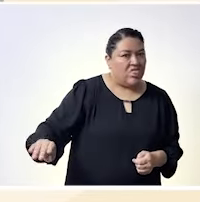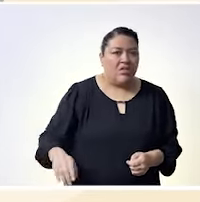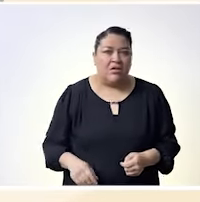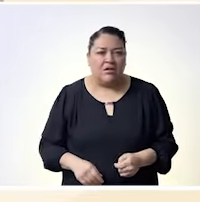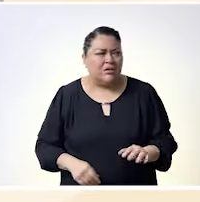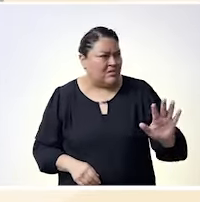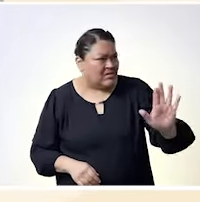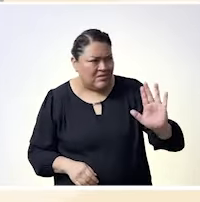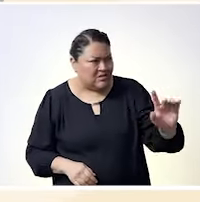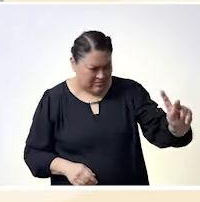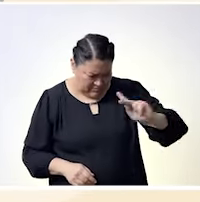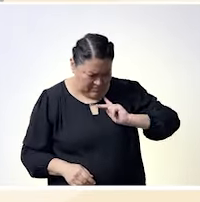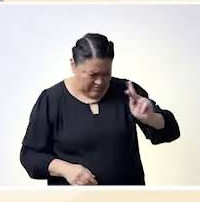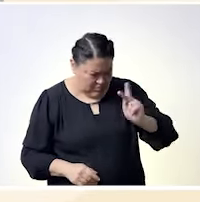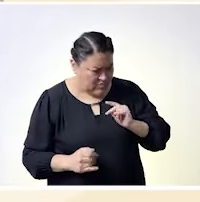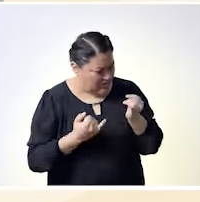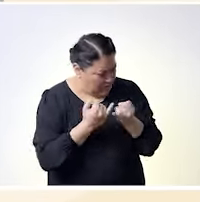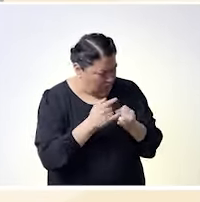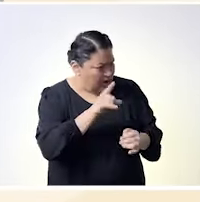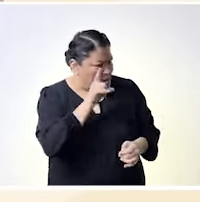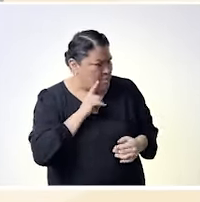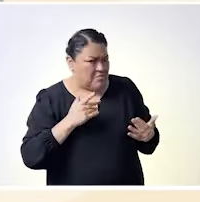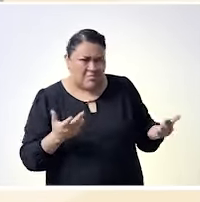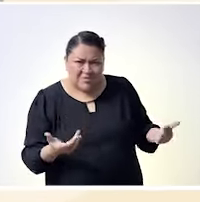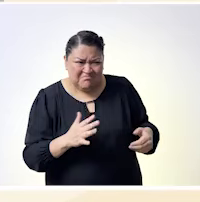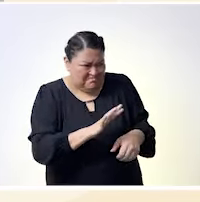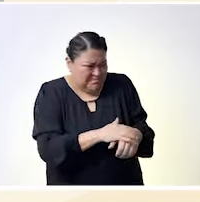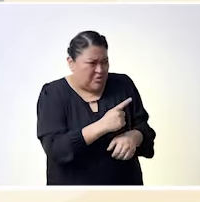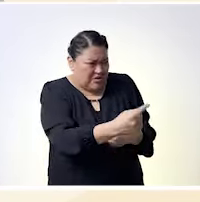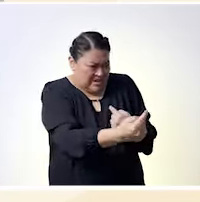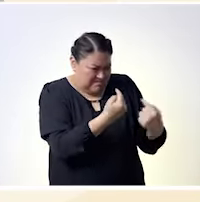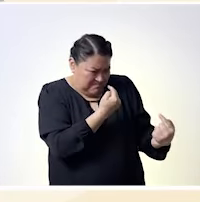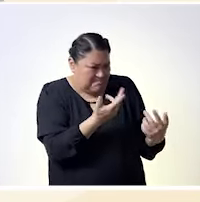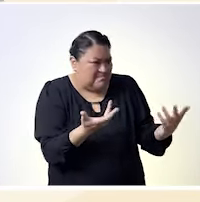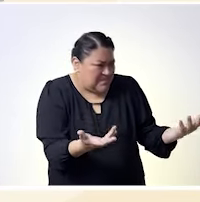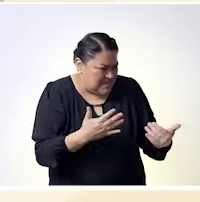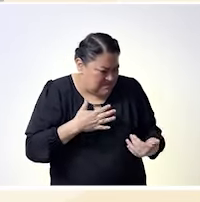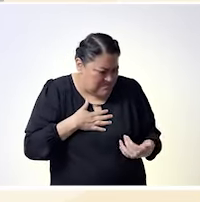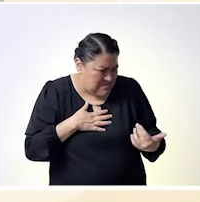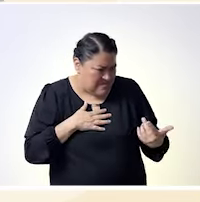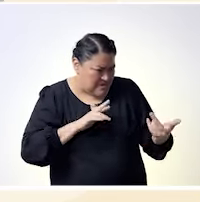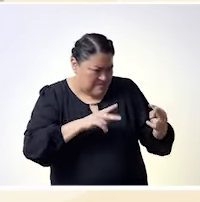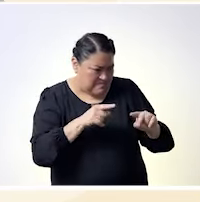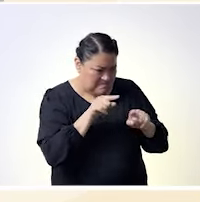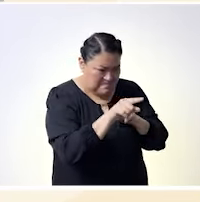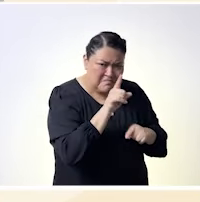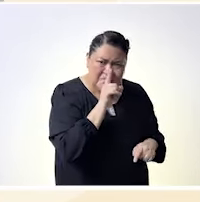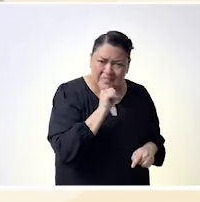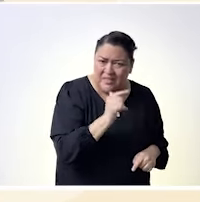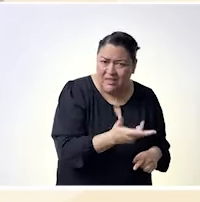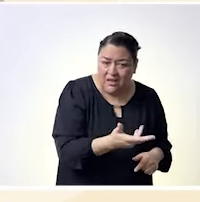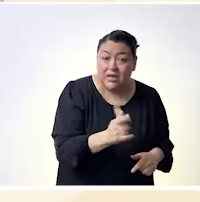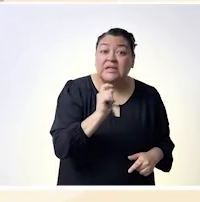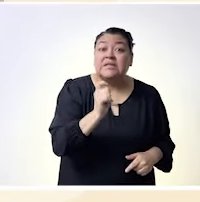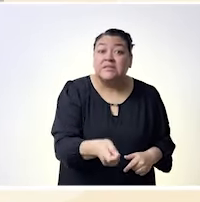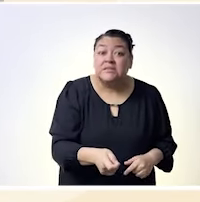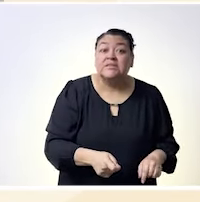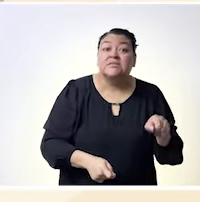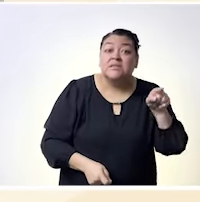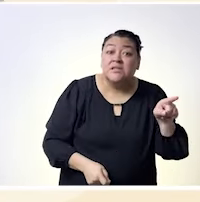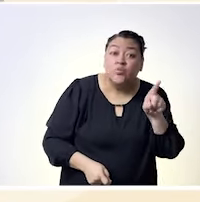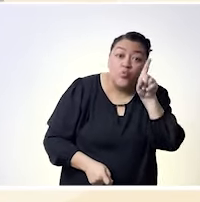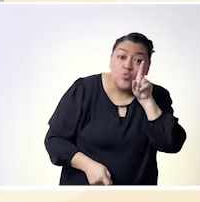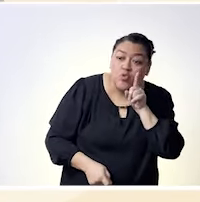europea me puedo llevar con una mujer africana no pasa nada entonces a lo que voy es eso reconocernos